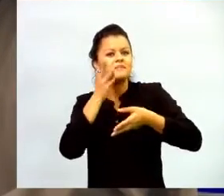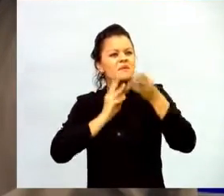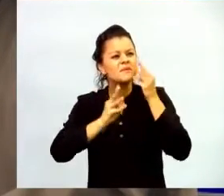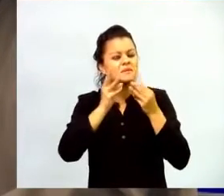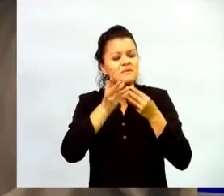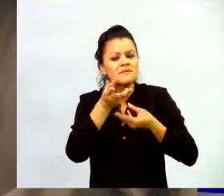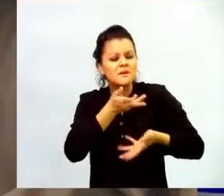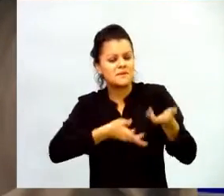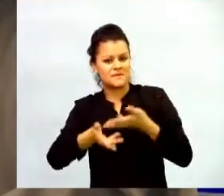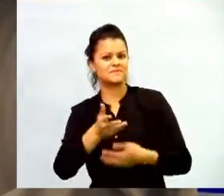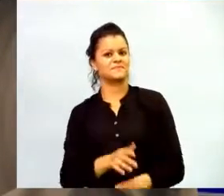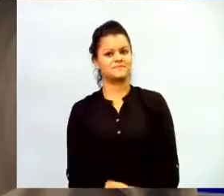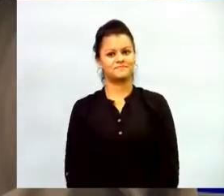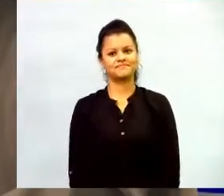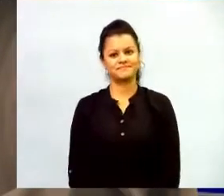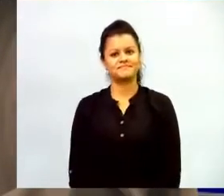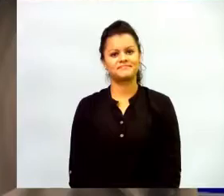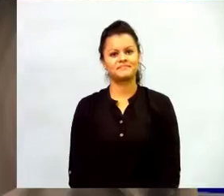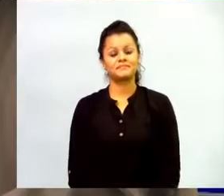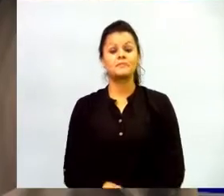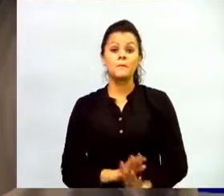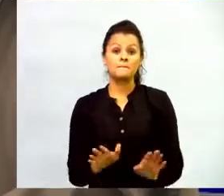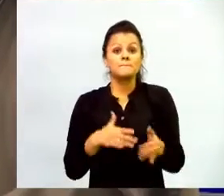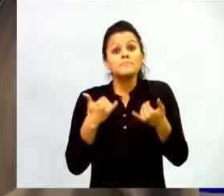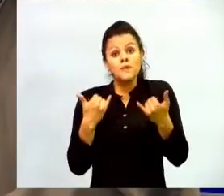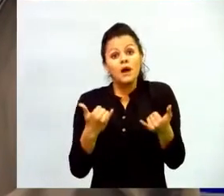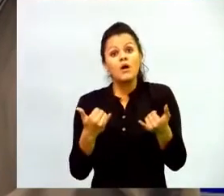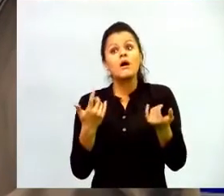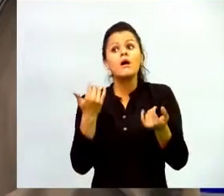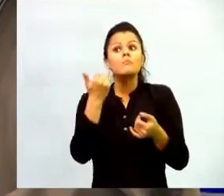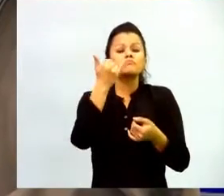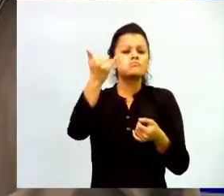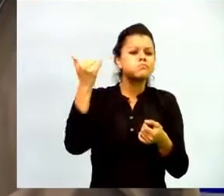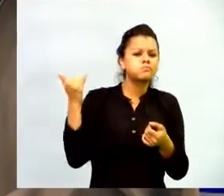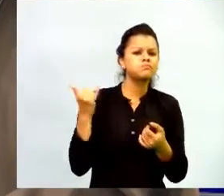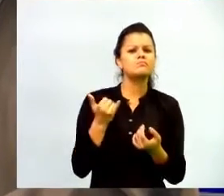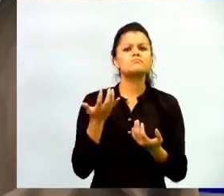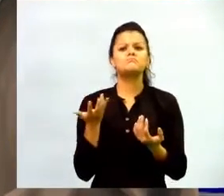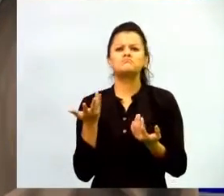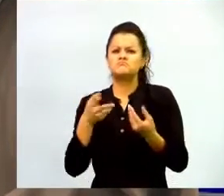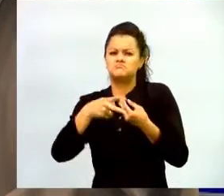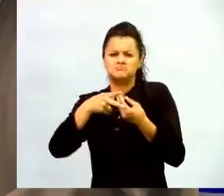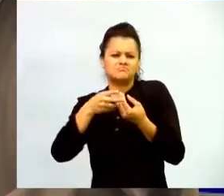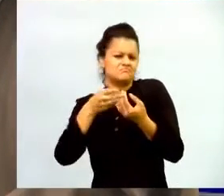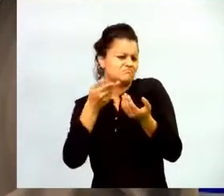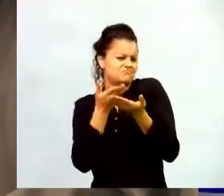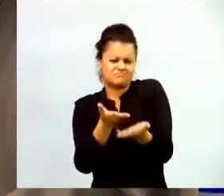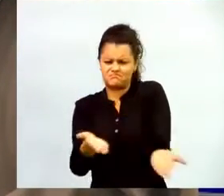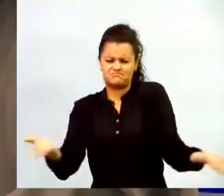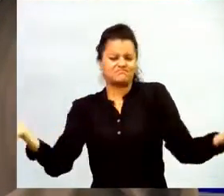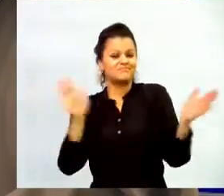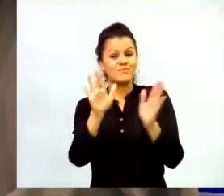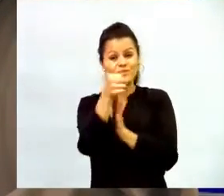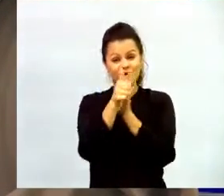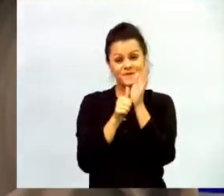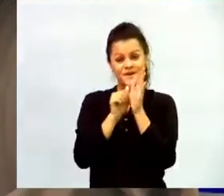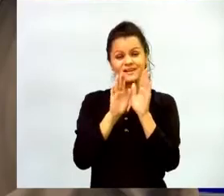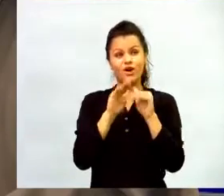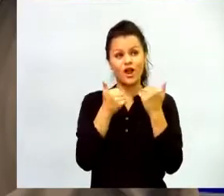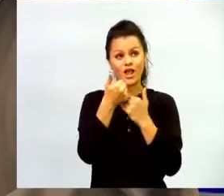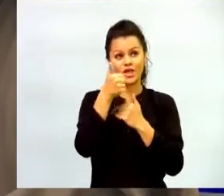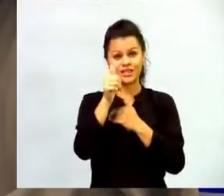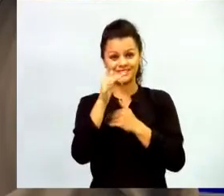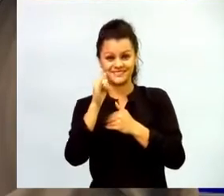digamos que en este momento pues contamos con muchas herramientas en este programa de colegio de Estic tenemos 10 componentes